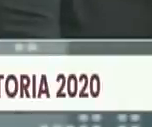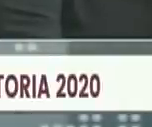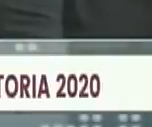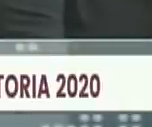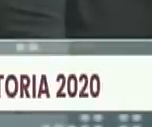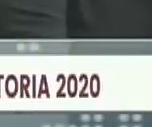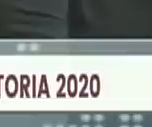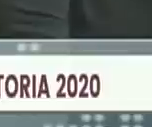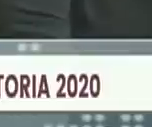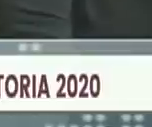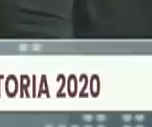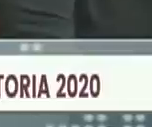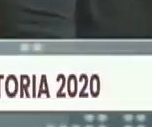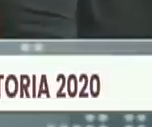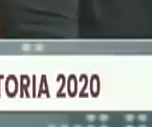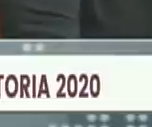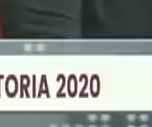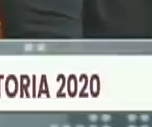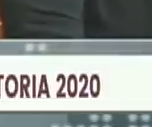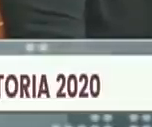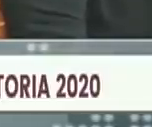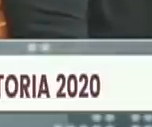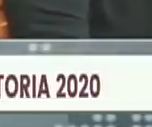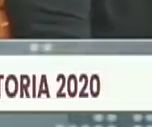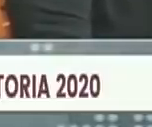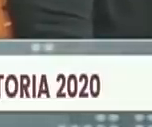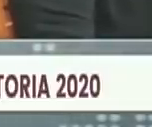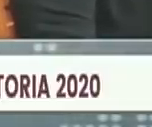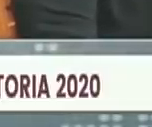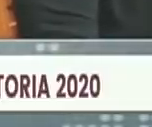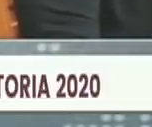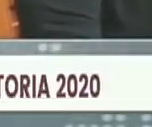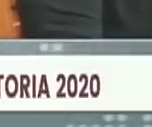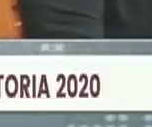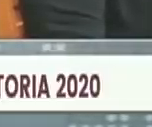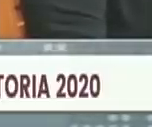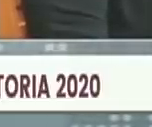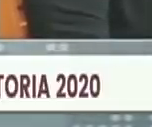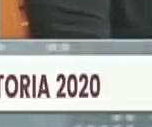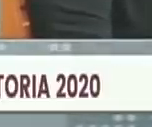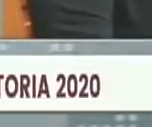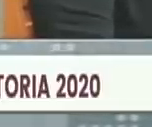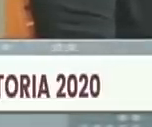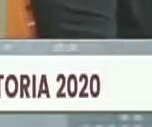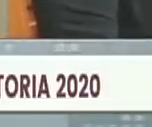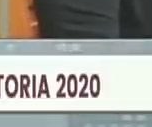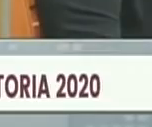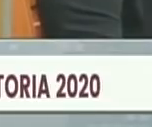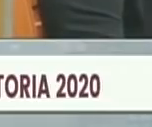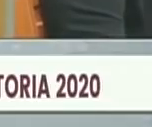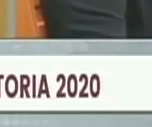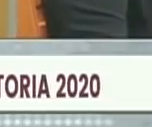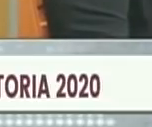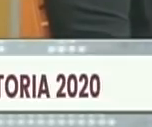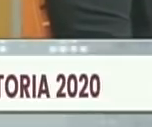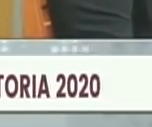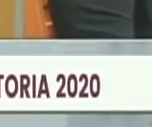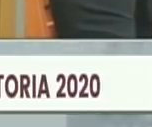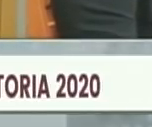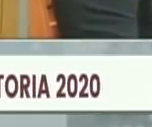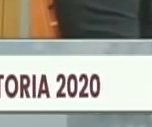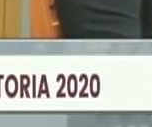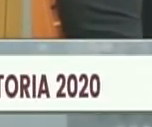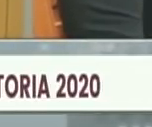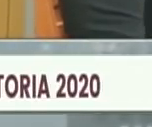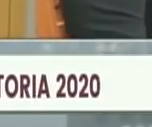que también dejan un importante legado en la historia de la República Bolivariana de Venezuela en sus actividades docentes